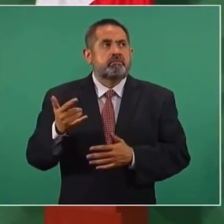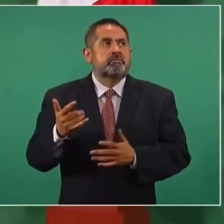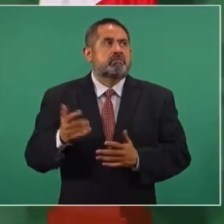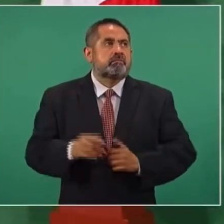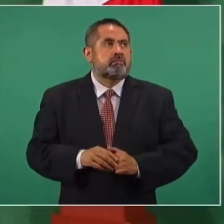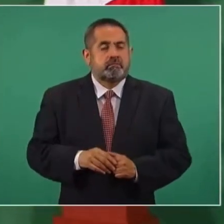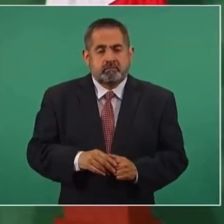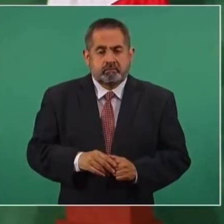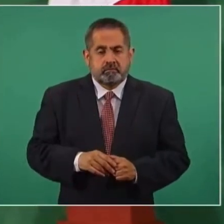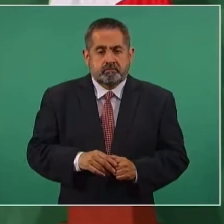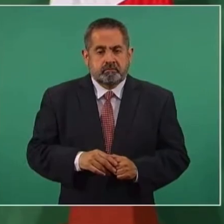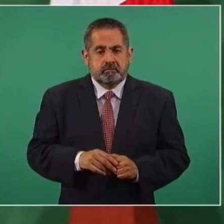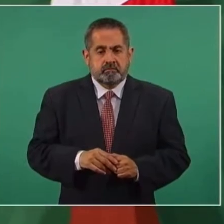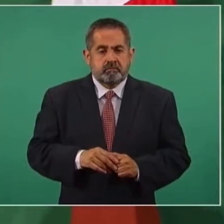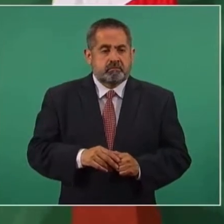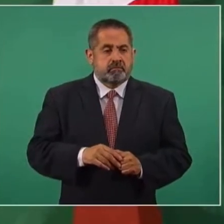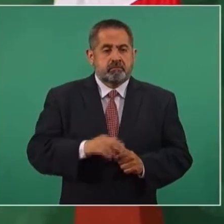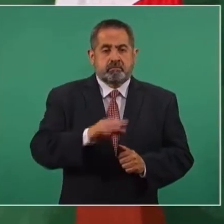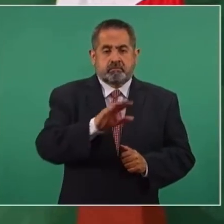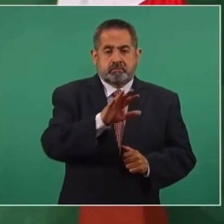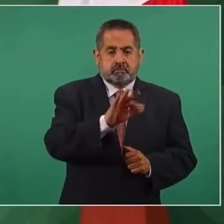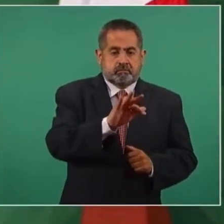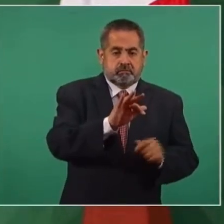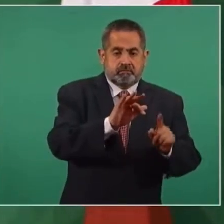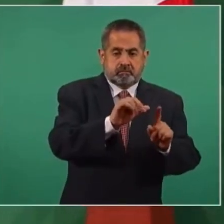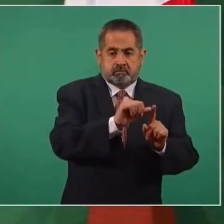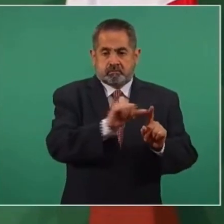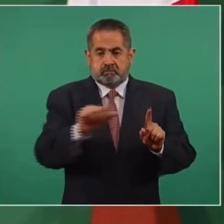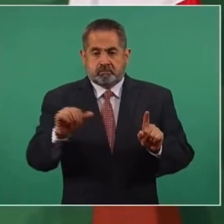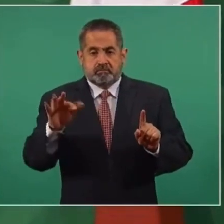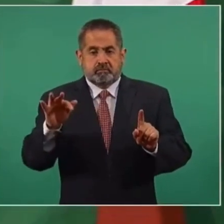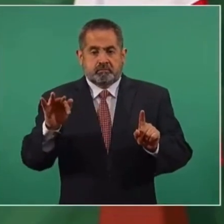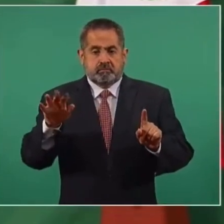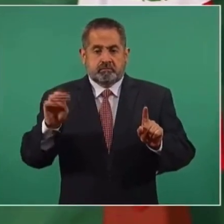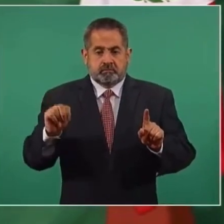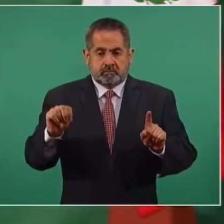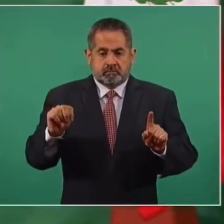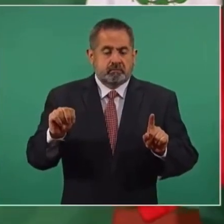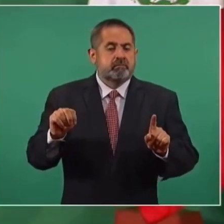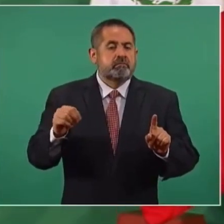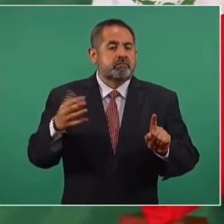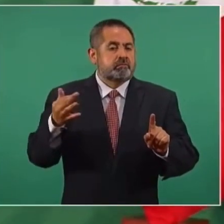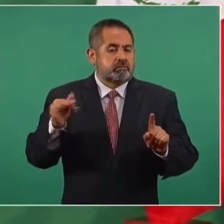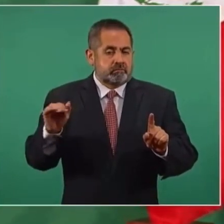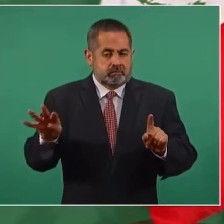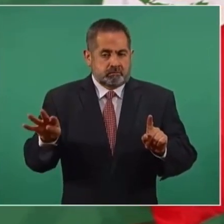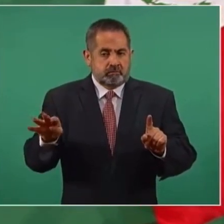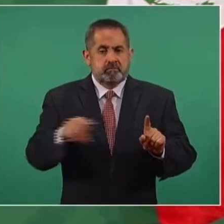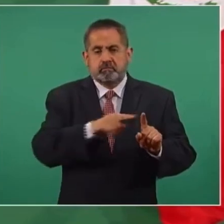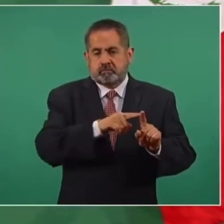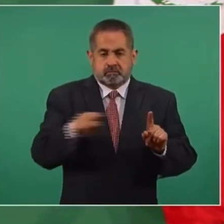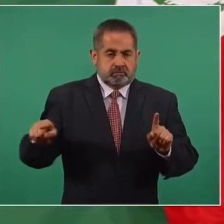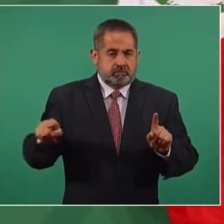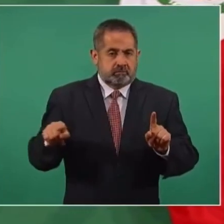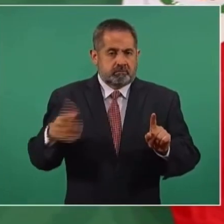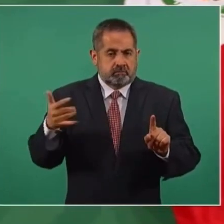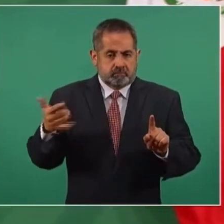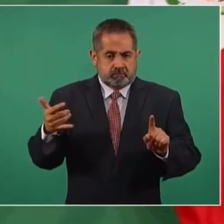40 a 49, julio.